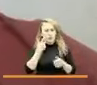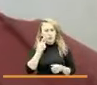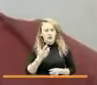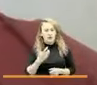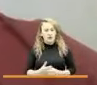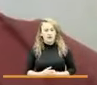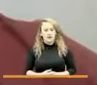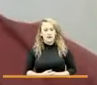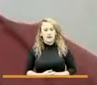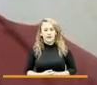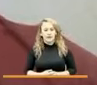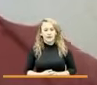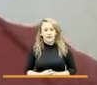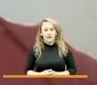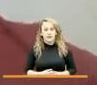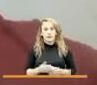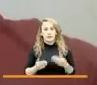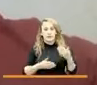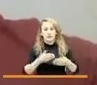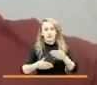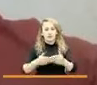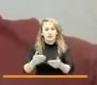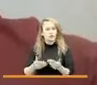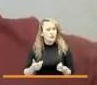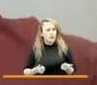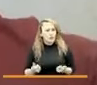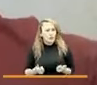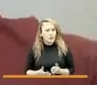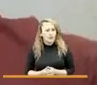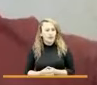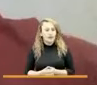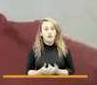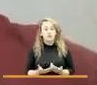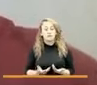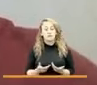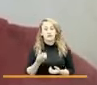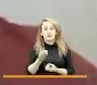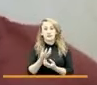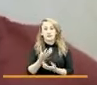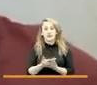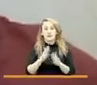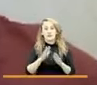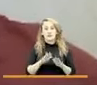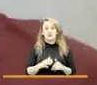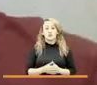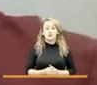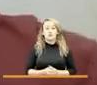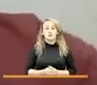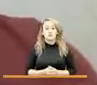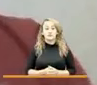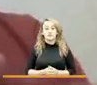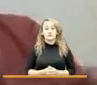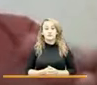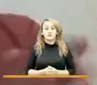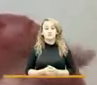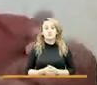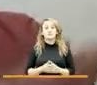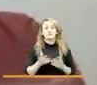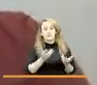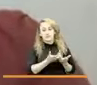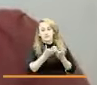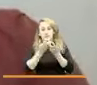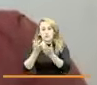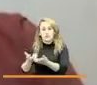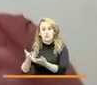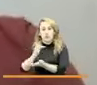dentro de este proceso ha sido los esquemas de retorno y reubicación con